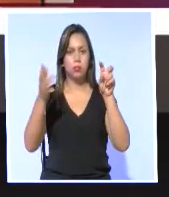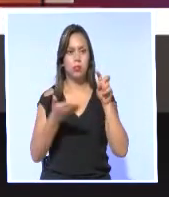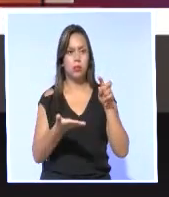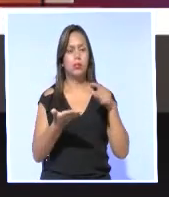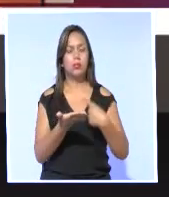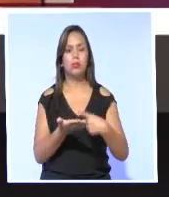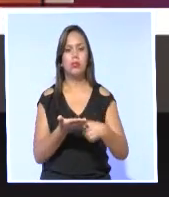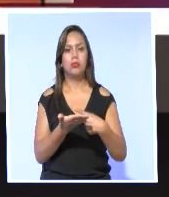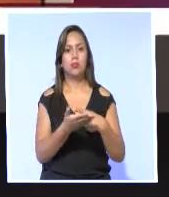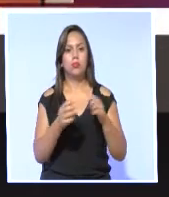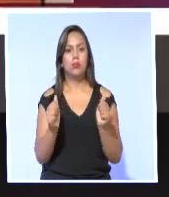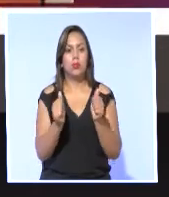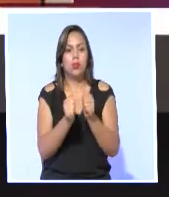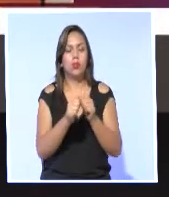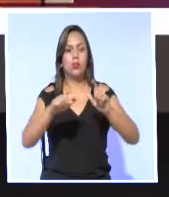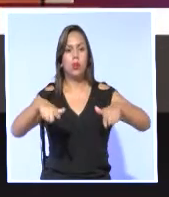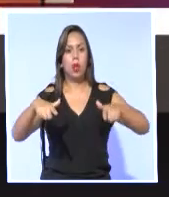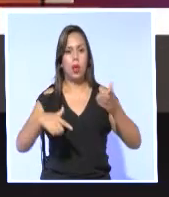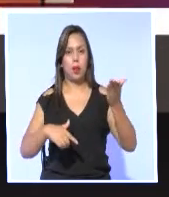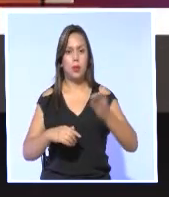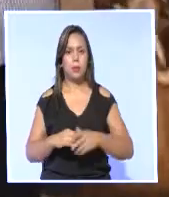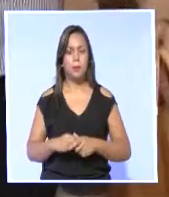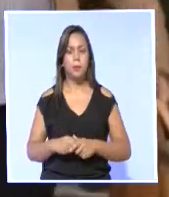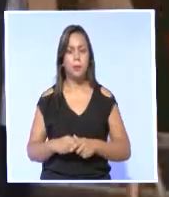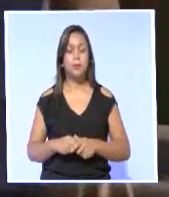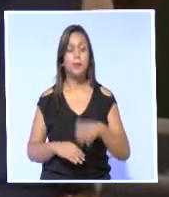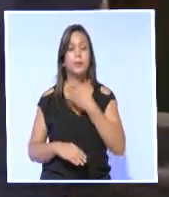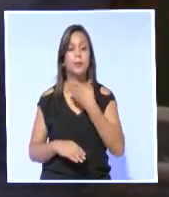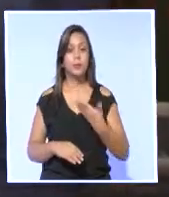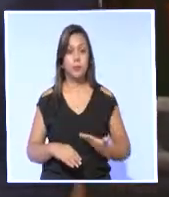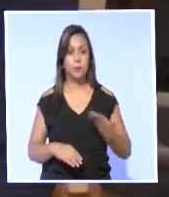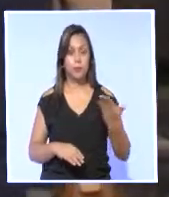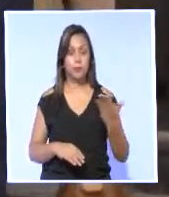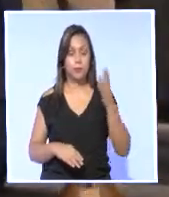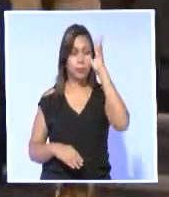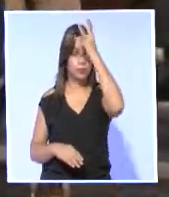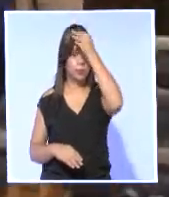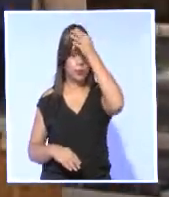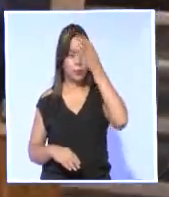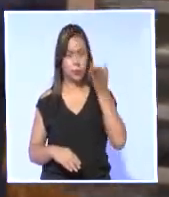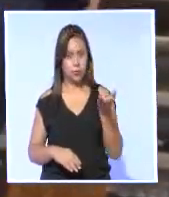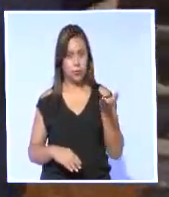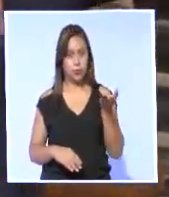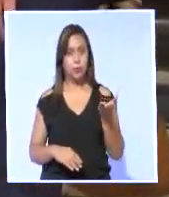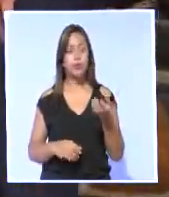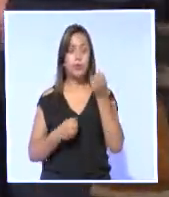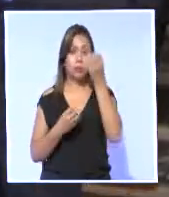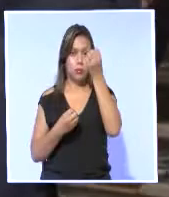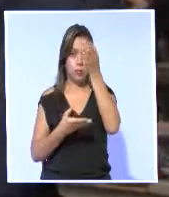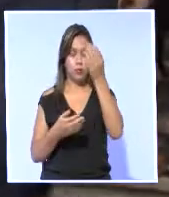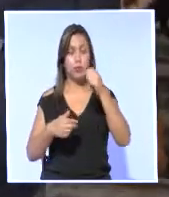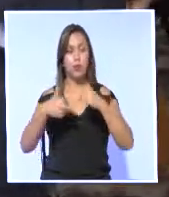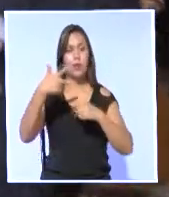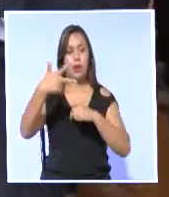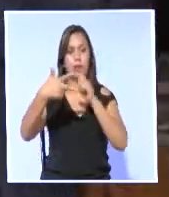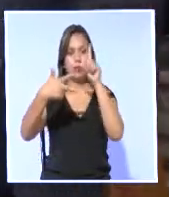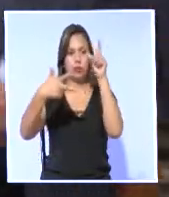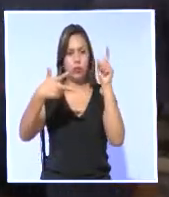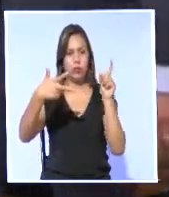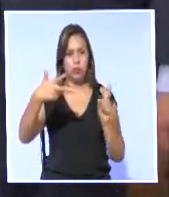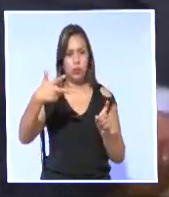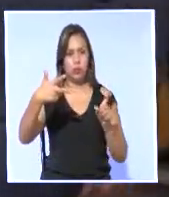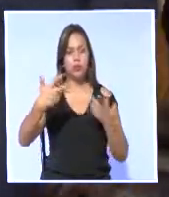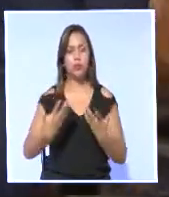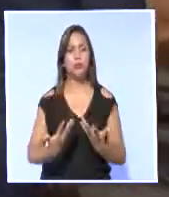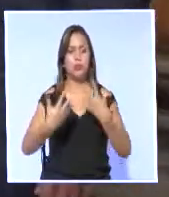de gobierno con el jefe de Estado. El presidente de la Asamblea Nacional, José Serrano, informó que son tres las preguntas acogidas